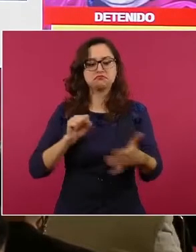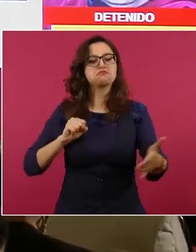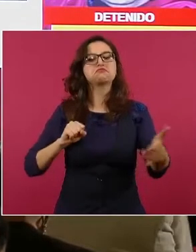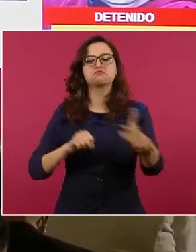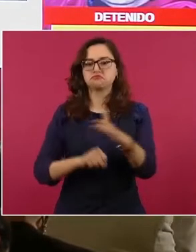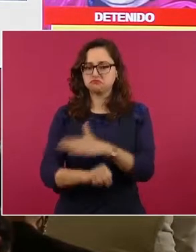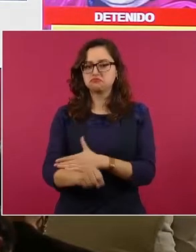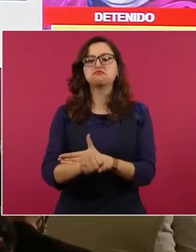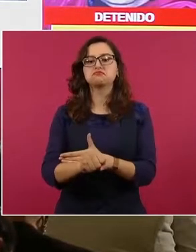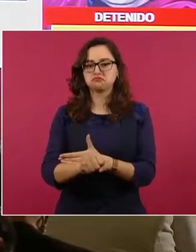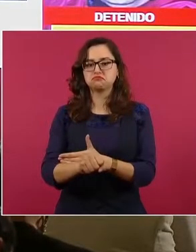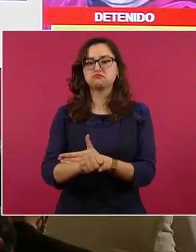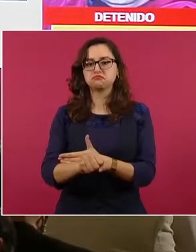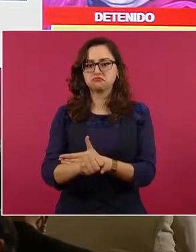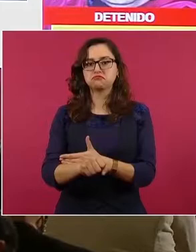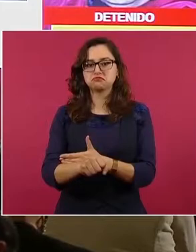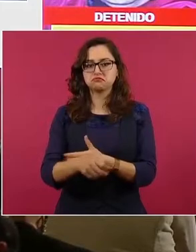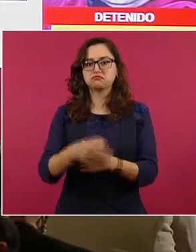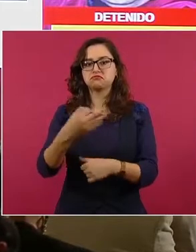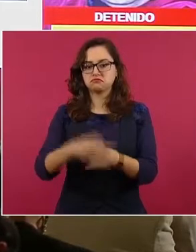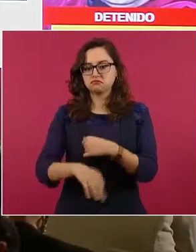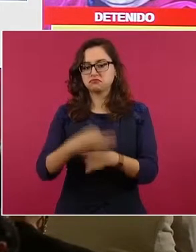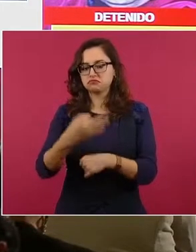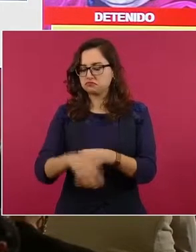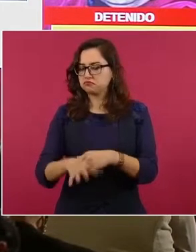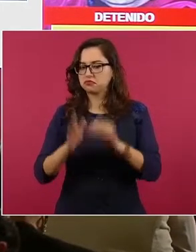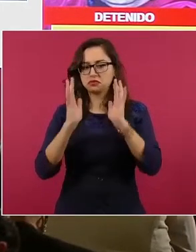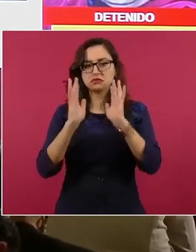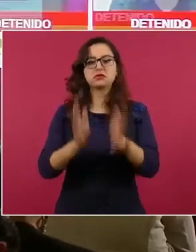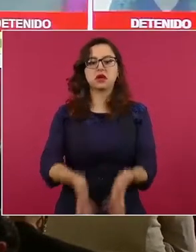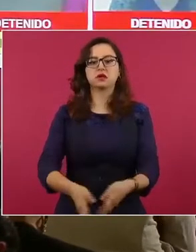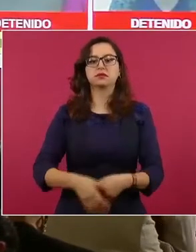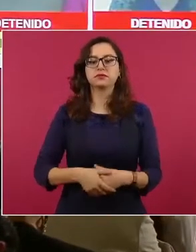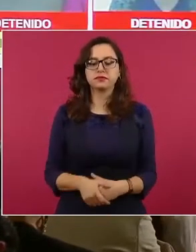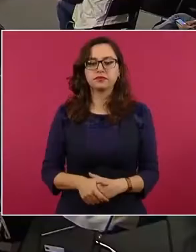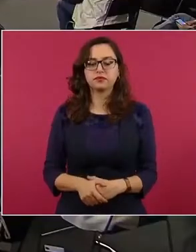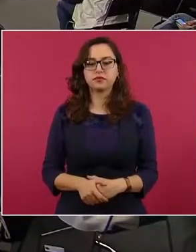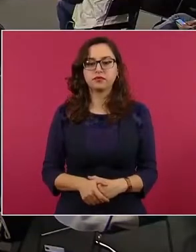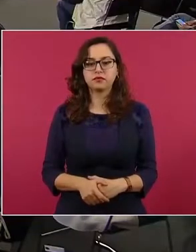formal prisión y no auto de vinculación a proceso. Siguiente.